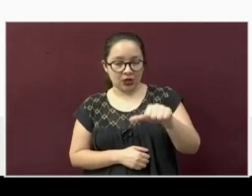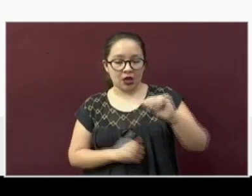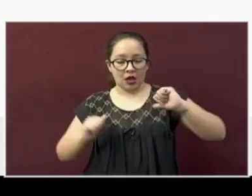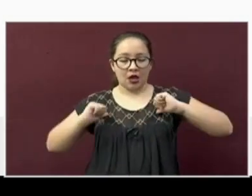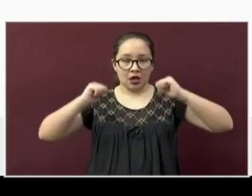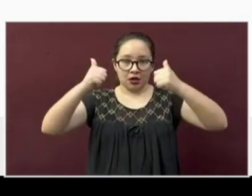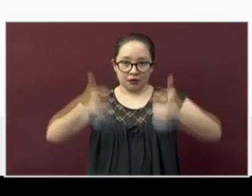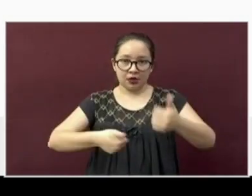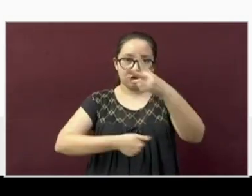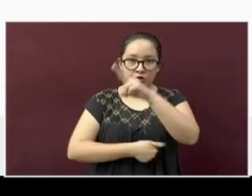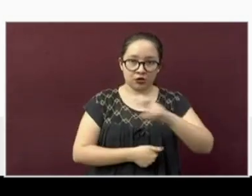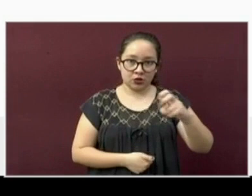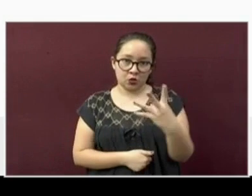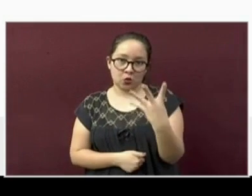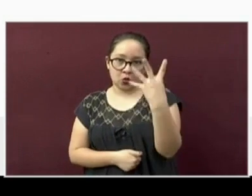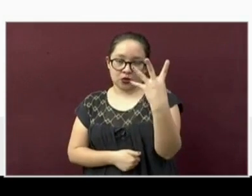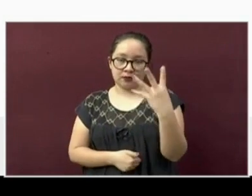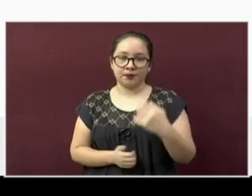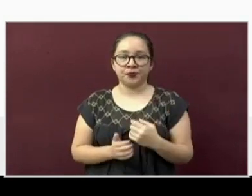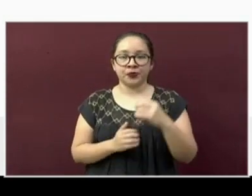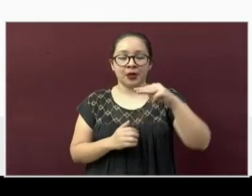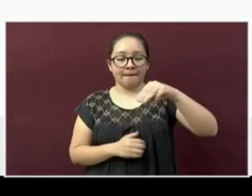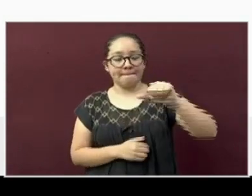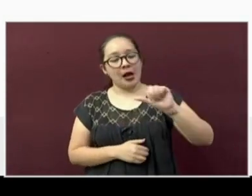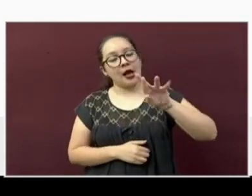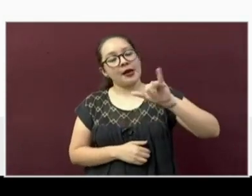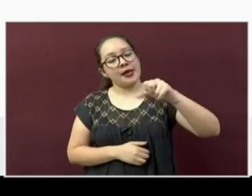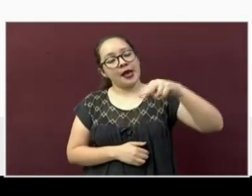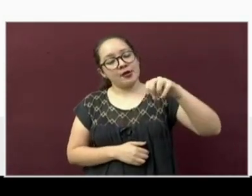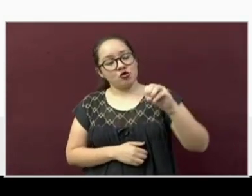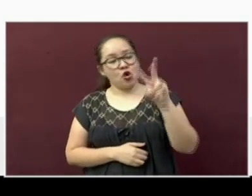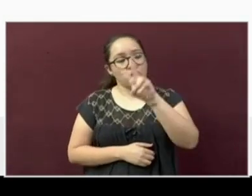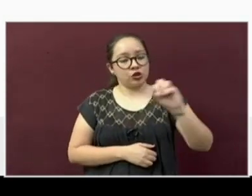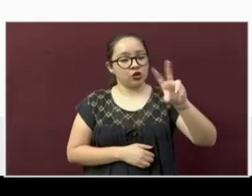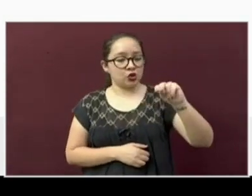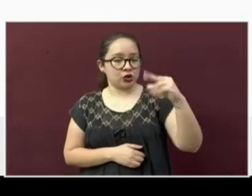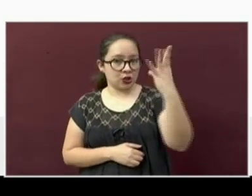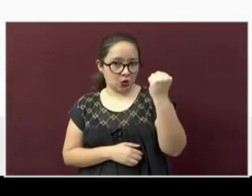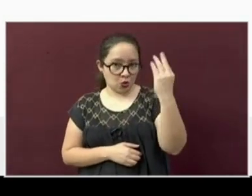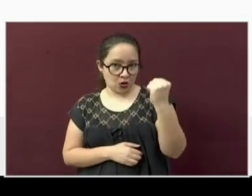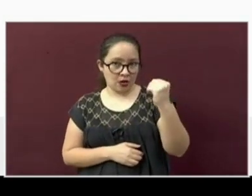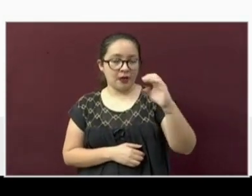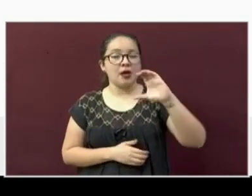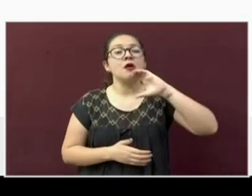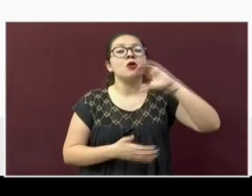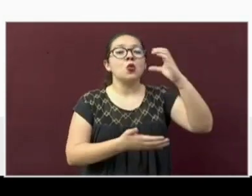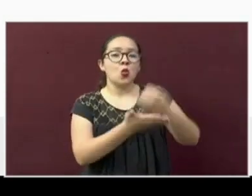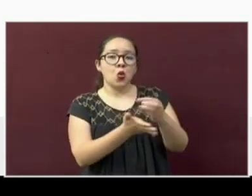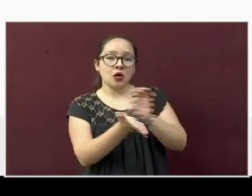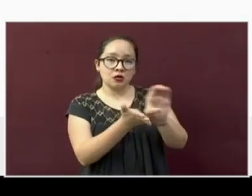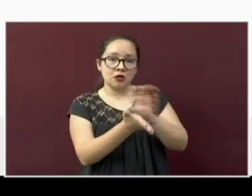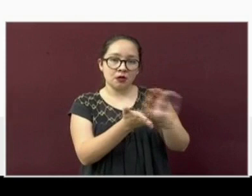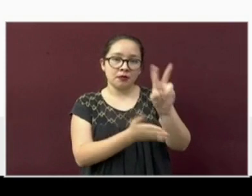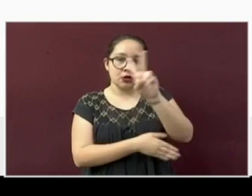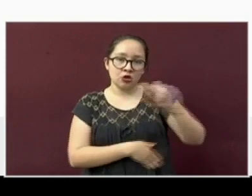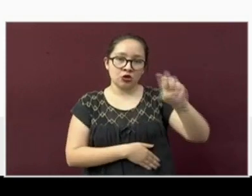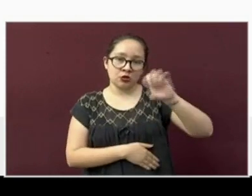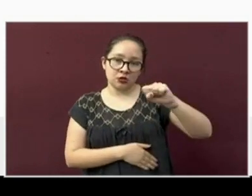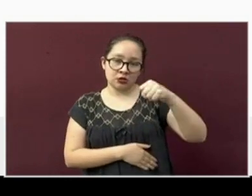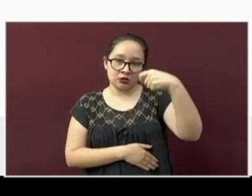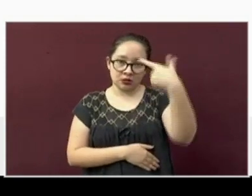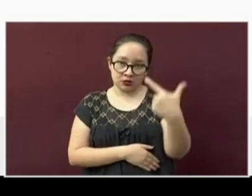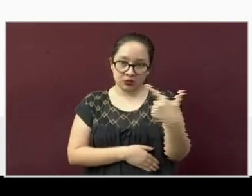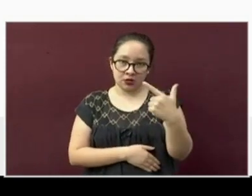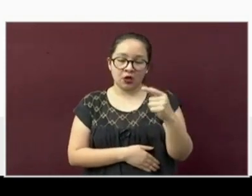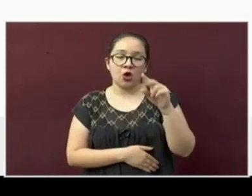Y Alvarado trescientos cuatro. Mariano Escobedo doscientos ochenta y nueve. Coatepec doscientos sesenta y siete.